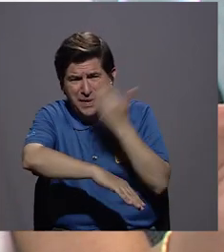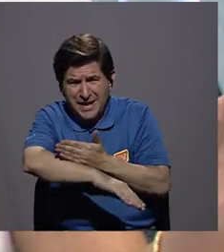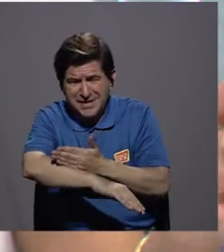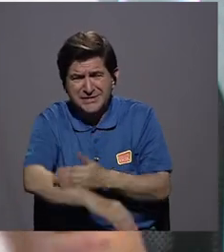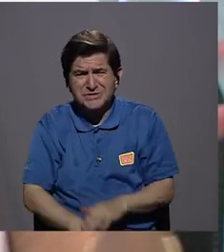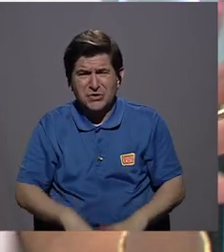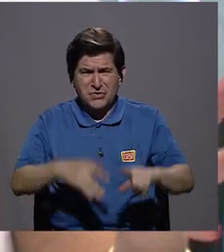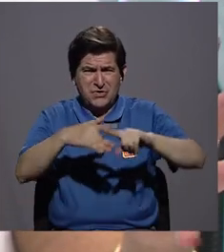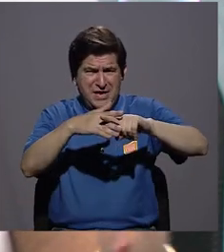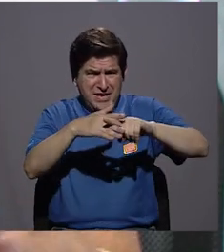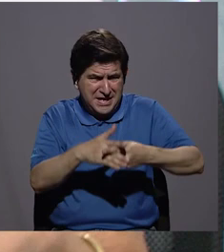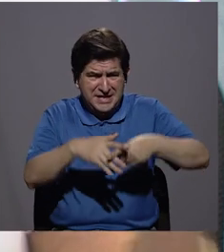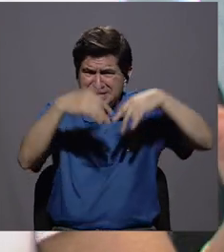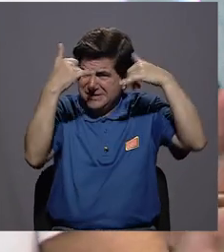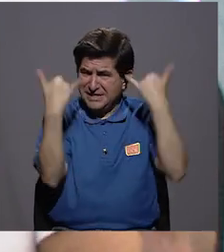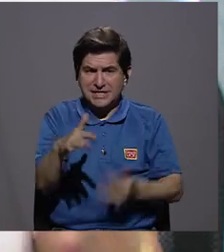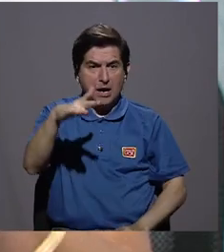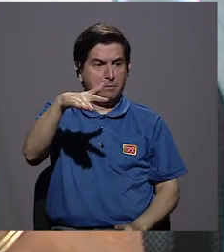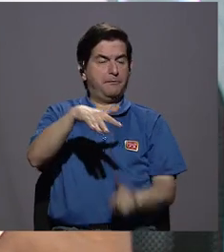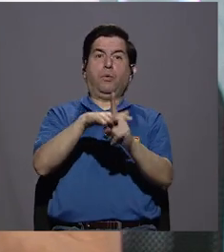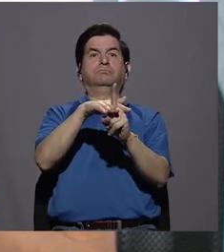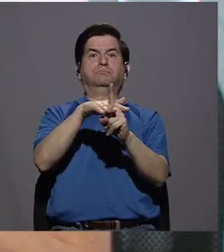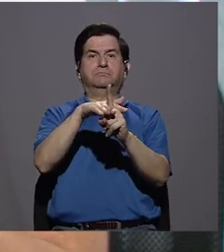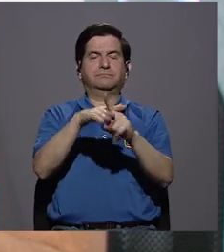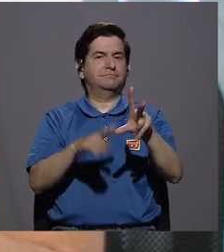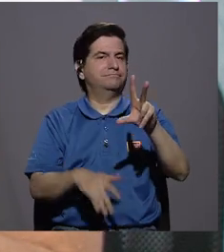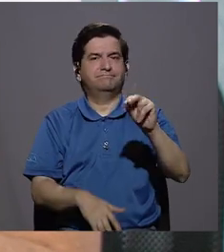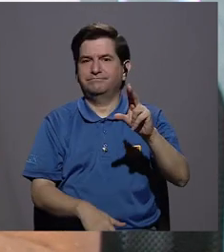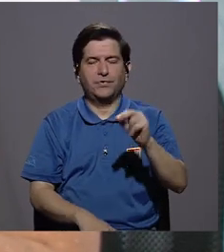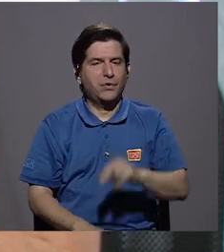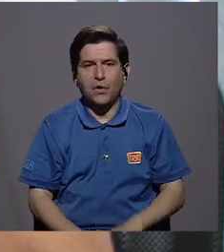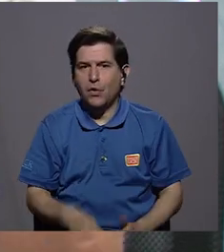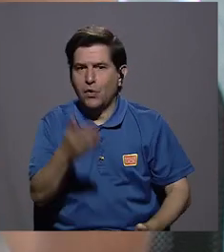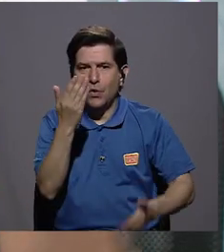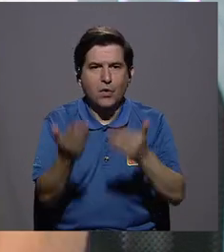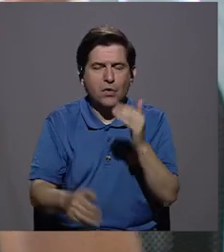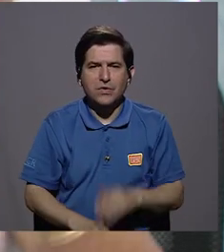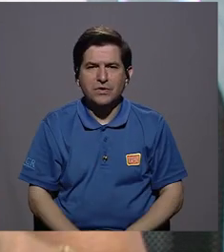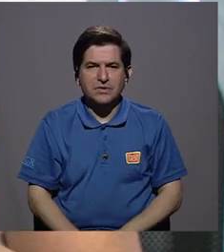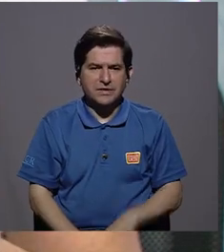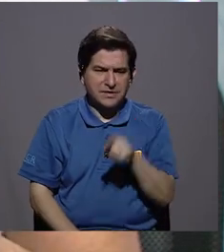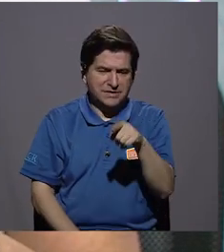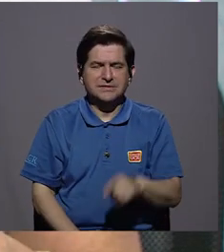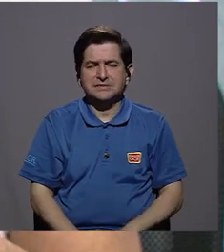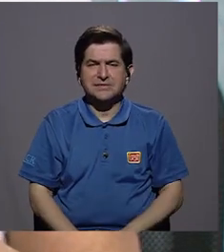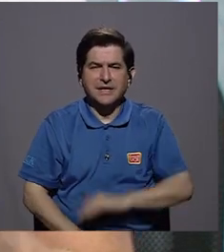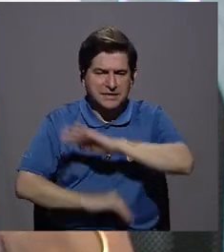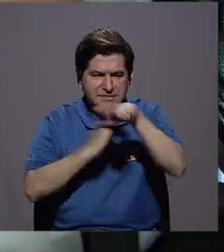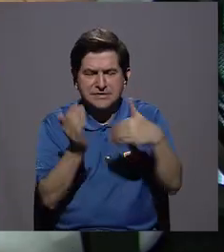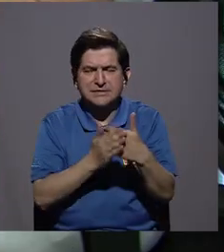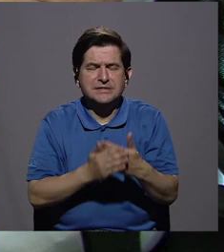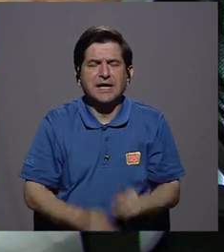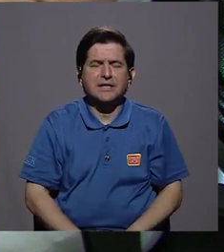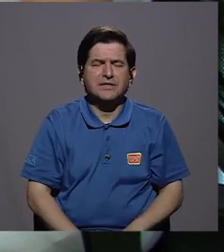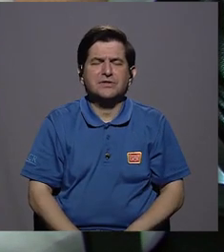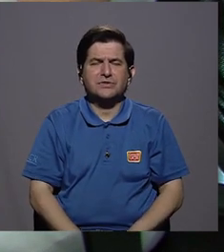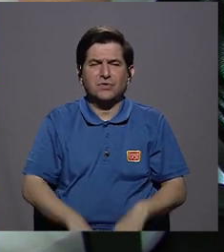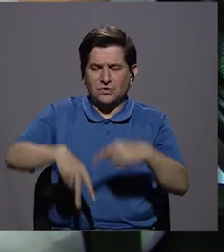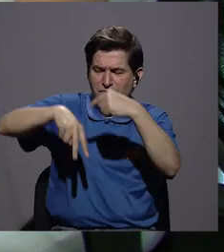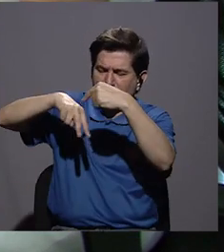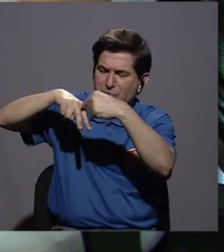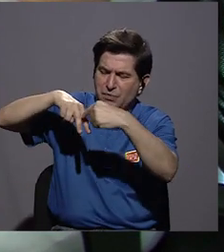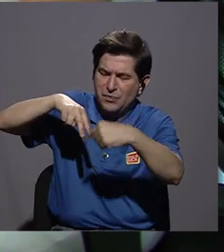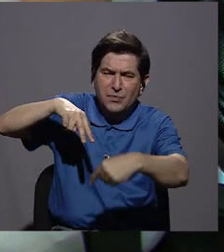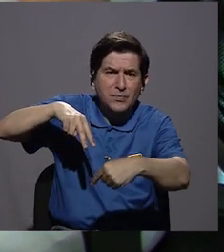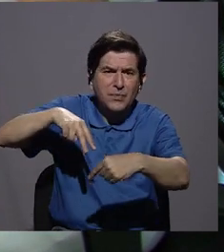una vez. Exactamente, que de un día para otro apareció con una úlcera circular en toda la pierna, desde la rodilla hasta